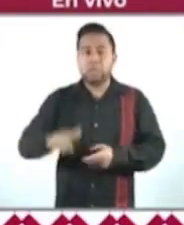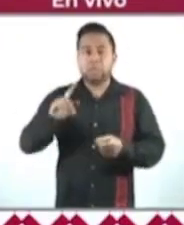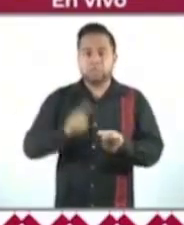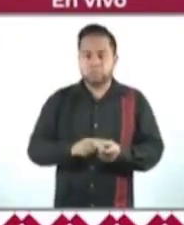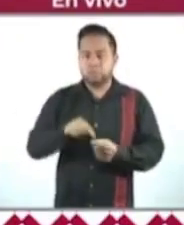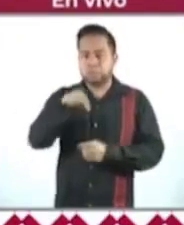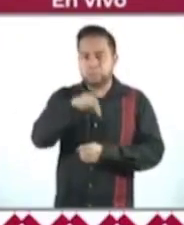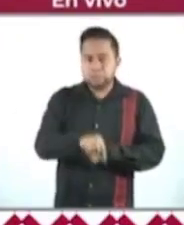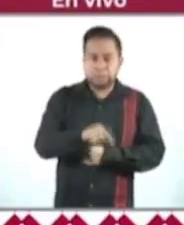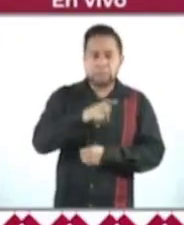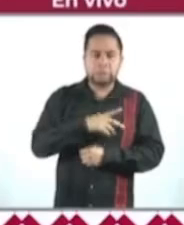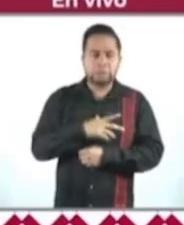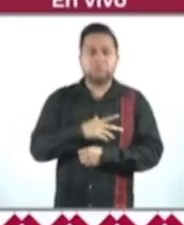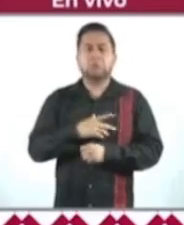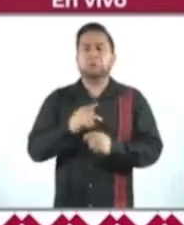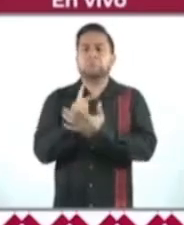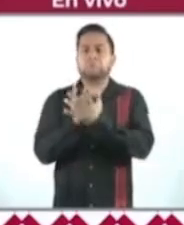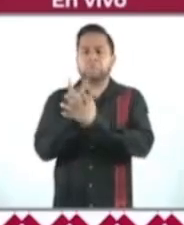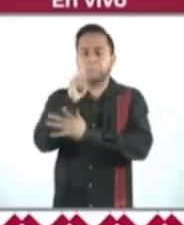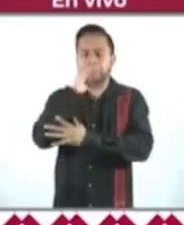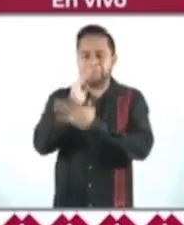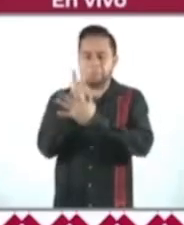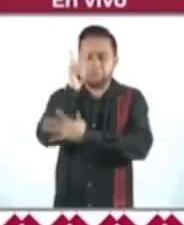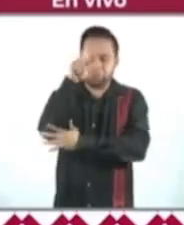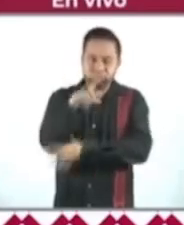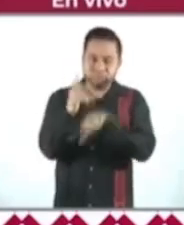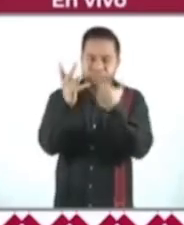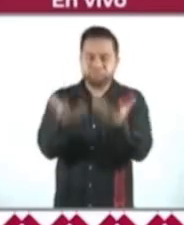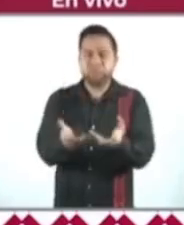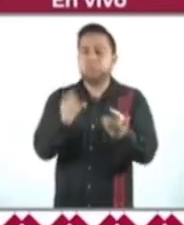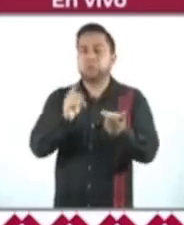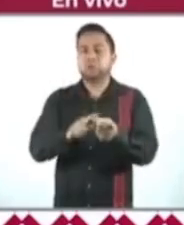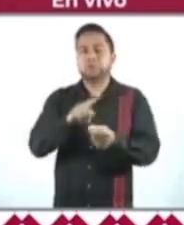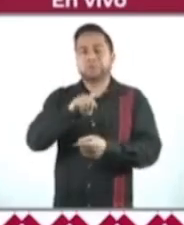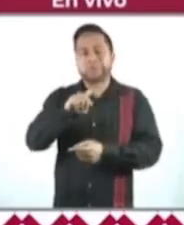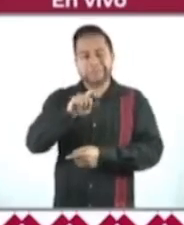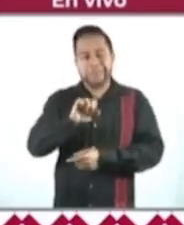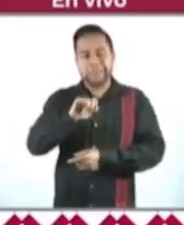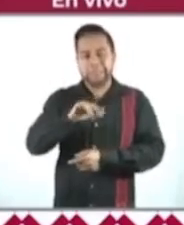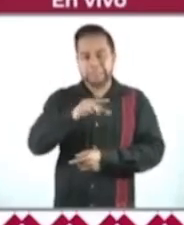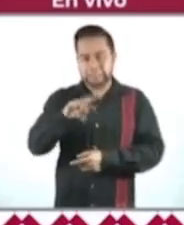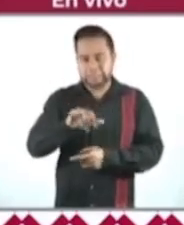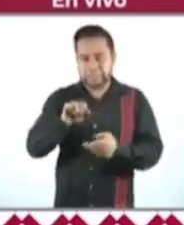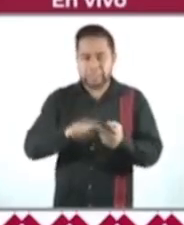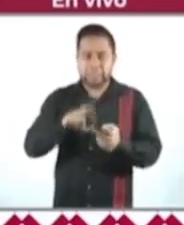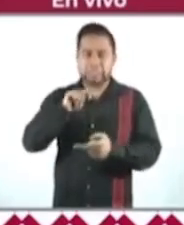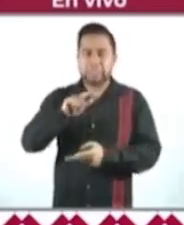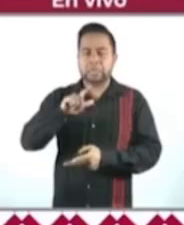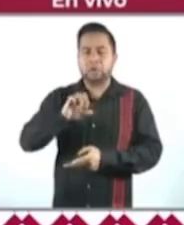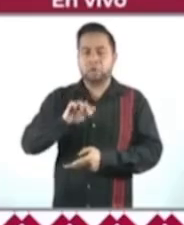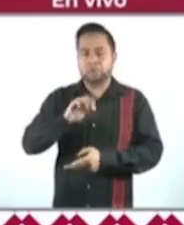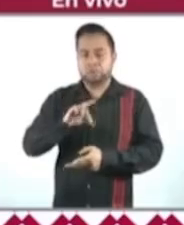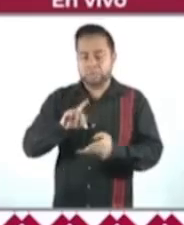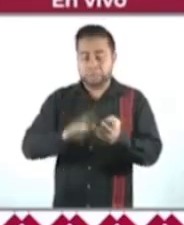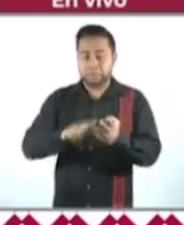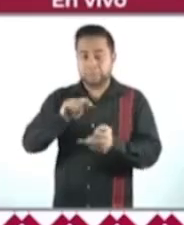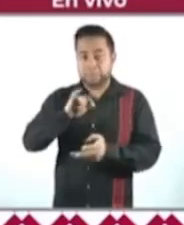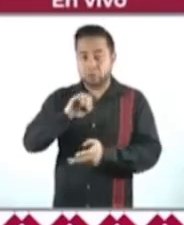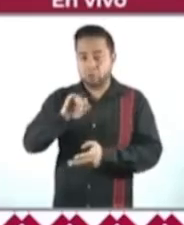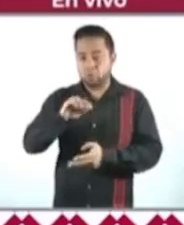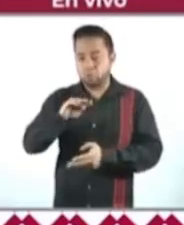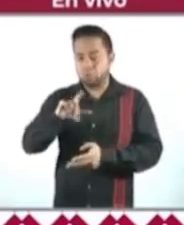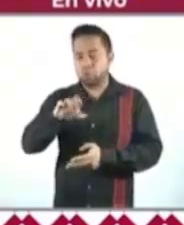Acame, o sea que se cayeron las milpas, pues lo que es Santa María Saniza, San Jacinto Tlacotepec, Santo Domingo Tejomulco,